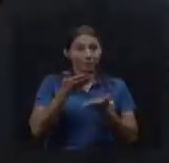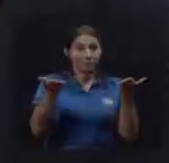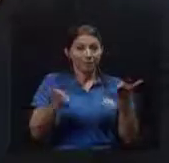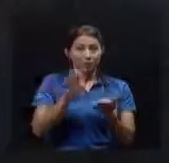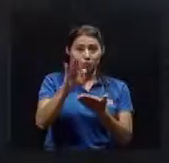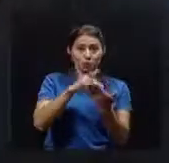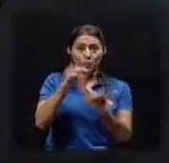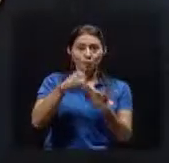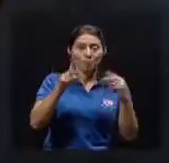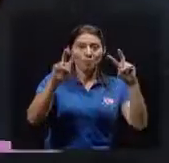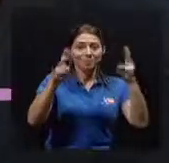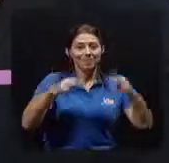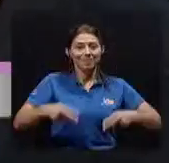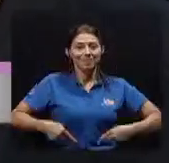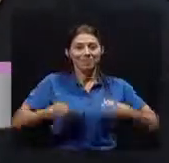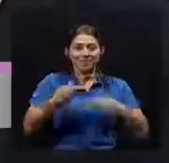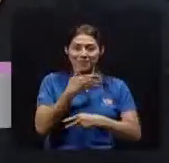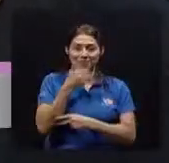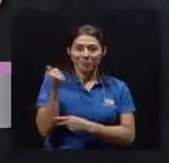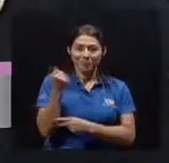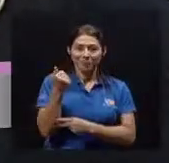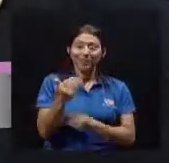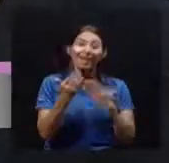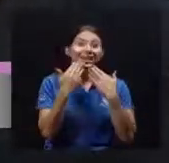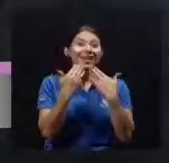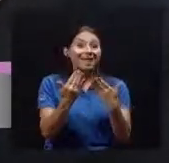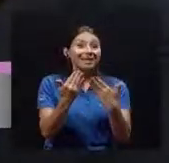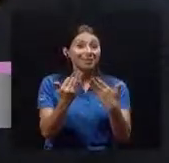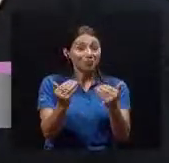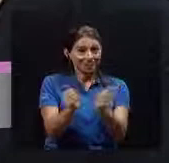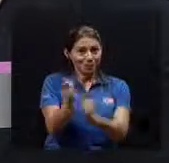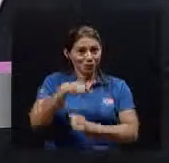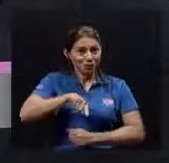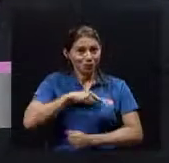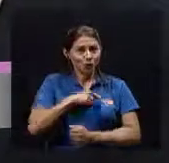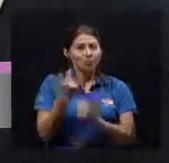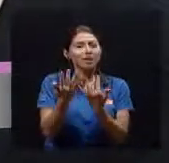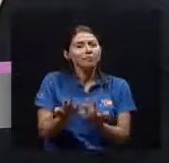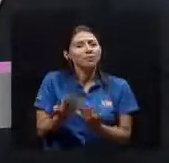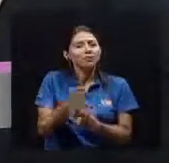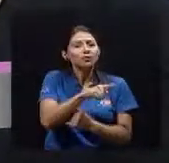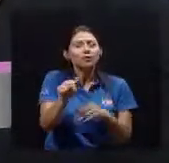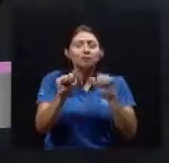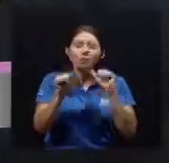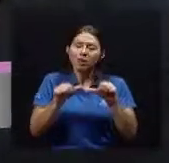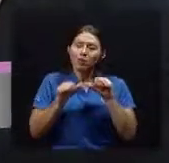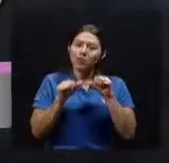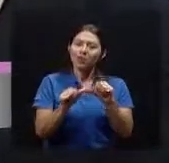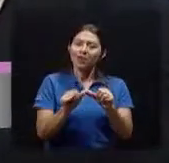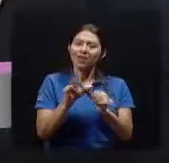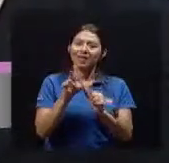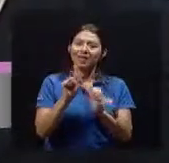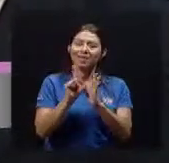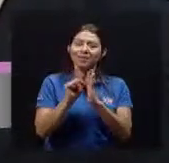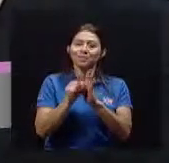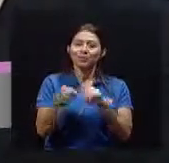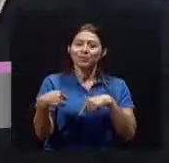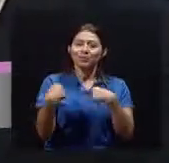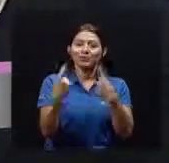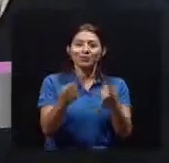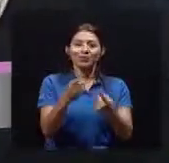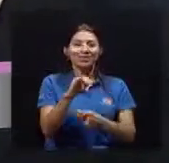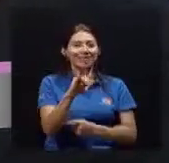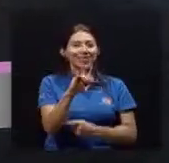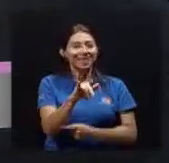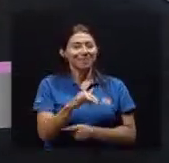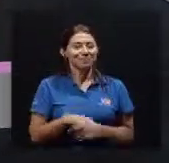Bienvenidos a su programa Vivir Mejor Gracias por estar con nosotros Esperamos que puedan continuar durante estos 30 minutos